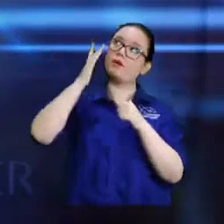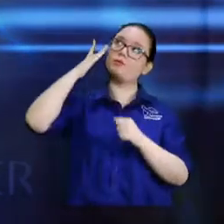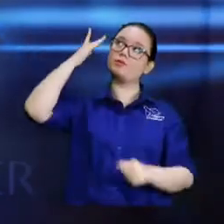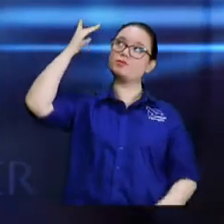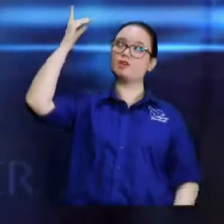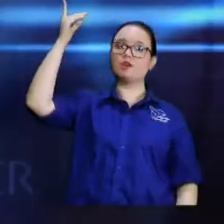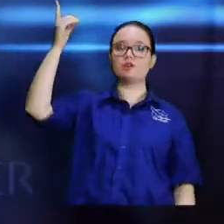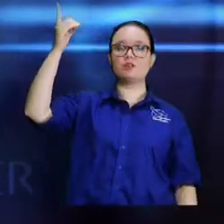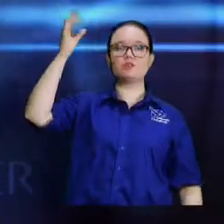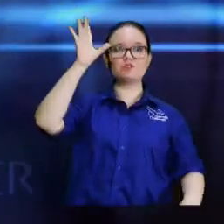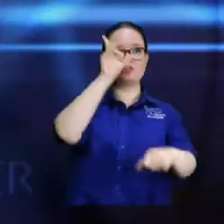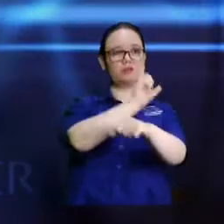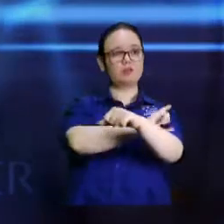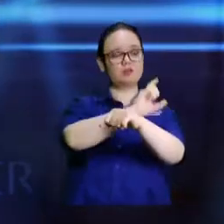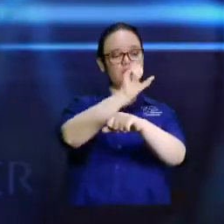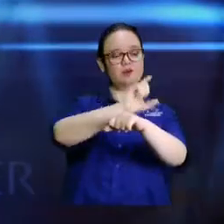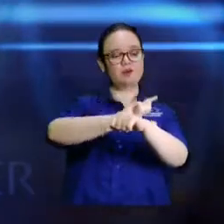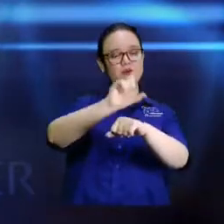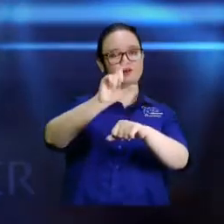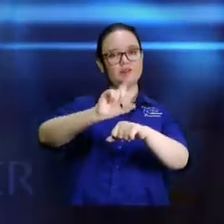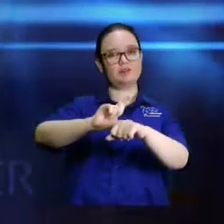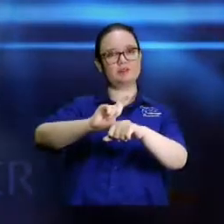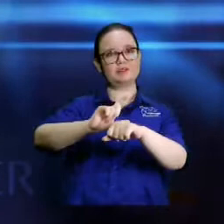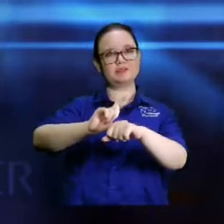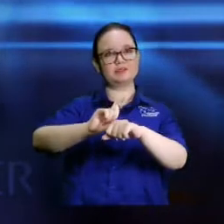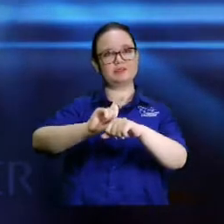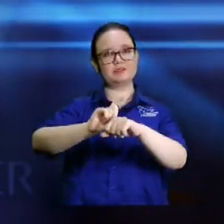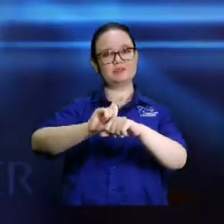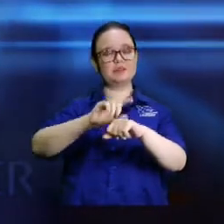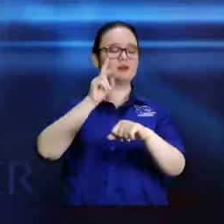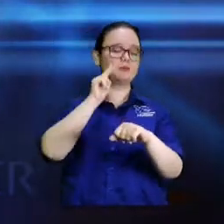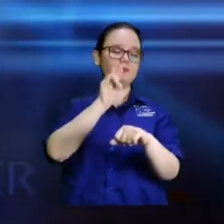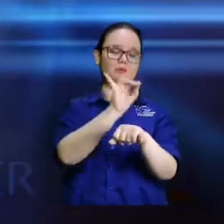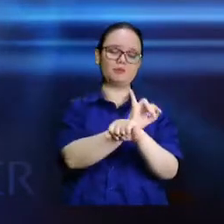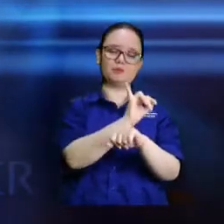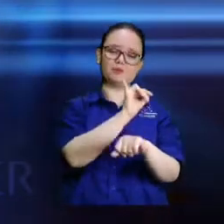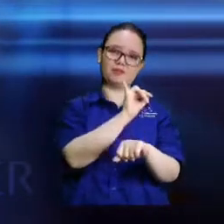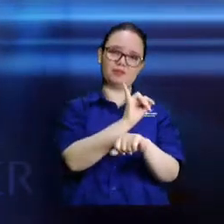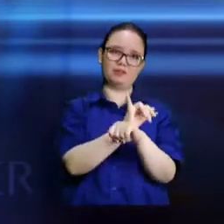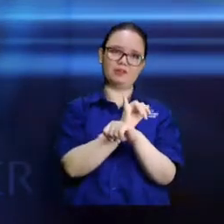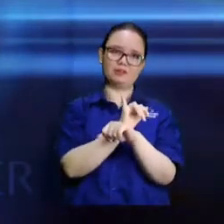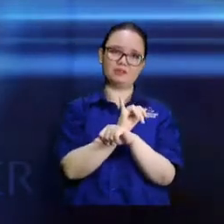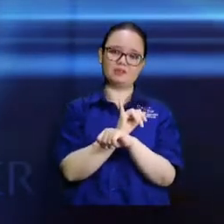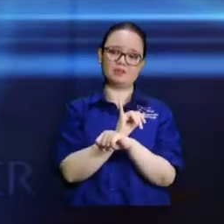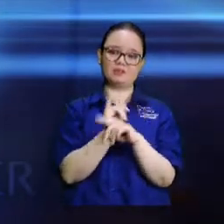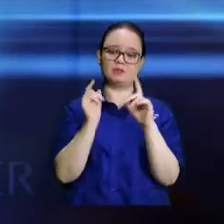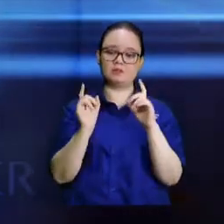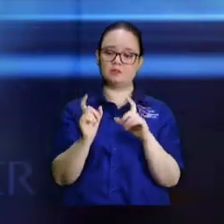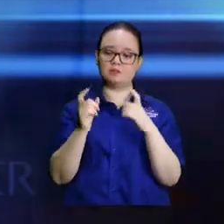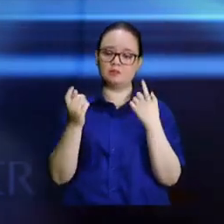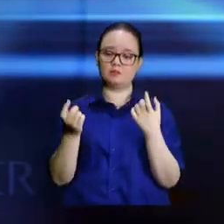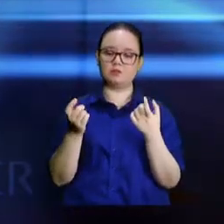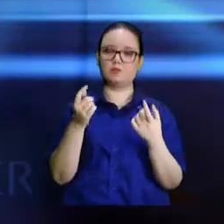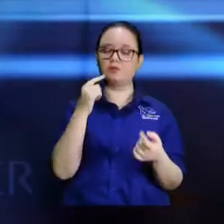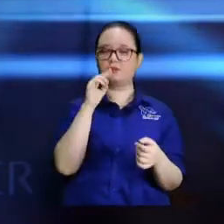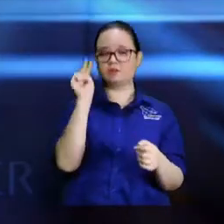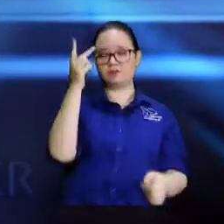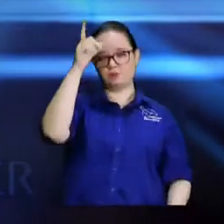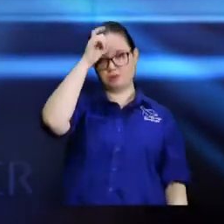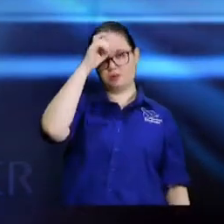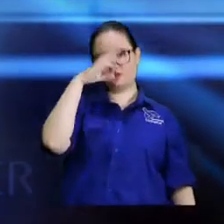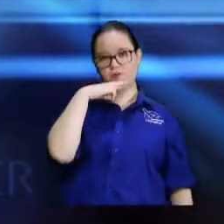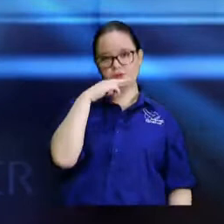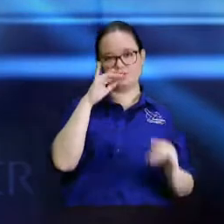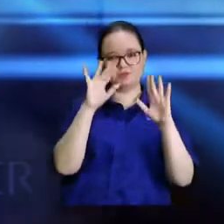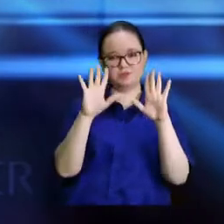donde Crónicas relata la destrucción. Apliquemos esto a la iglesia. Porque en la Biblia dice, en 2 Corintios capítulo 10,